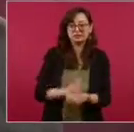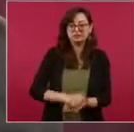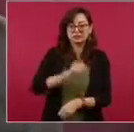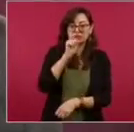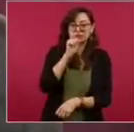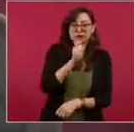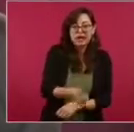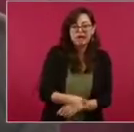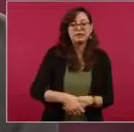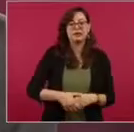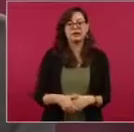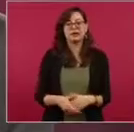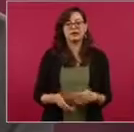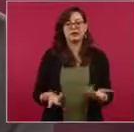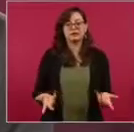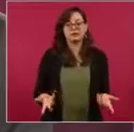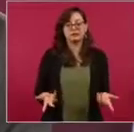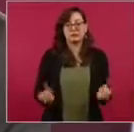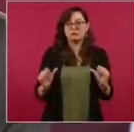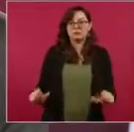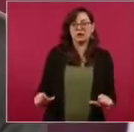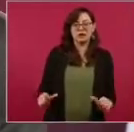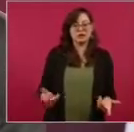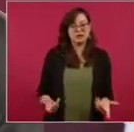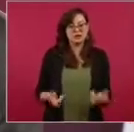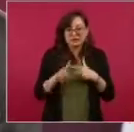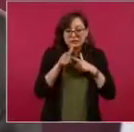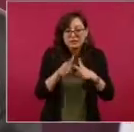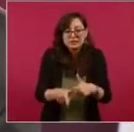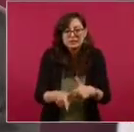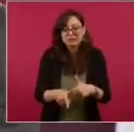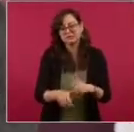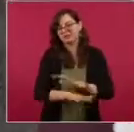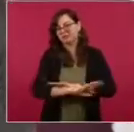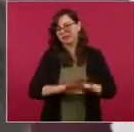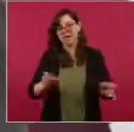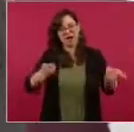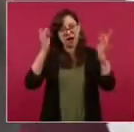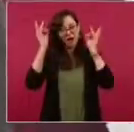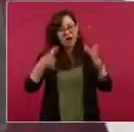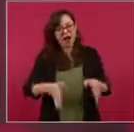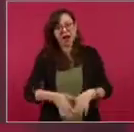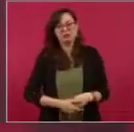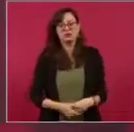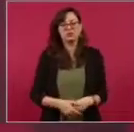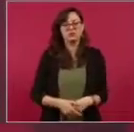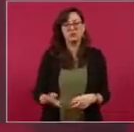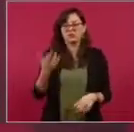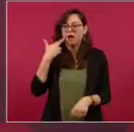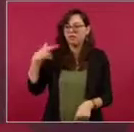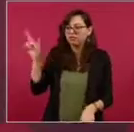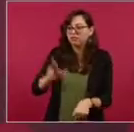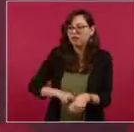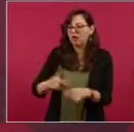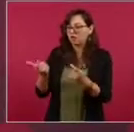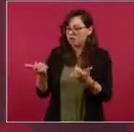que no se roben el dinero que es el pueblo, que no entreguen los bienes de la nación